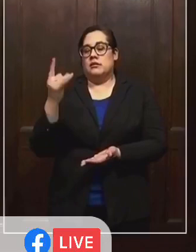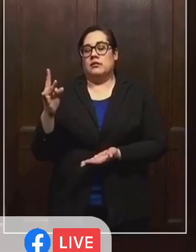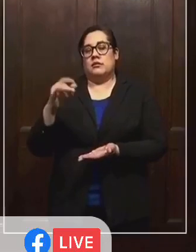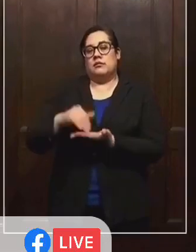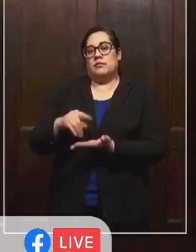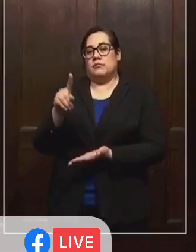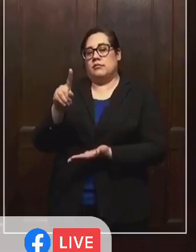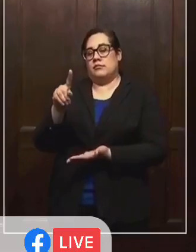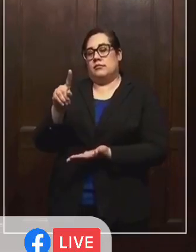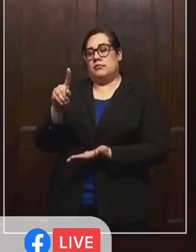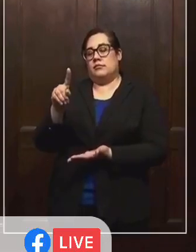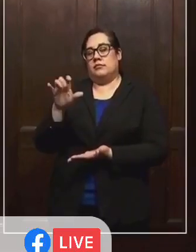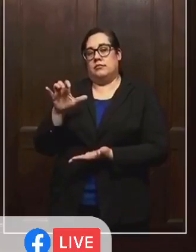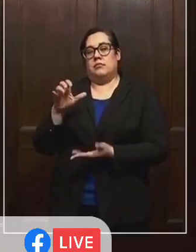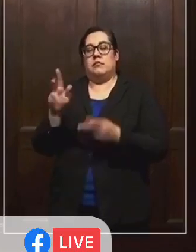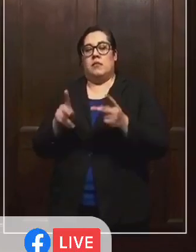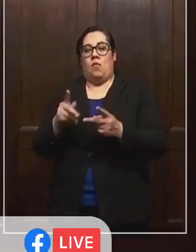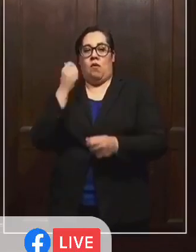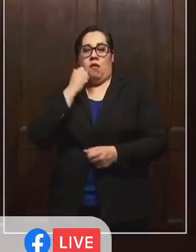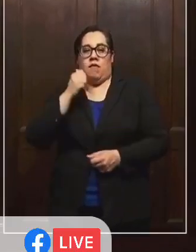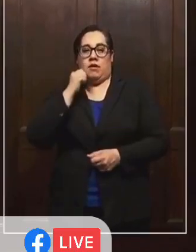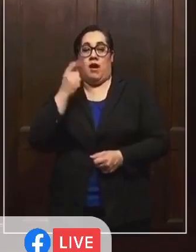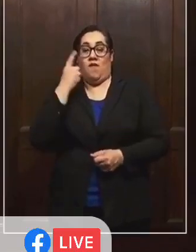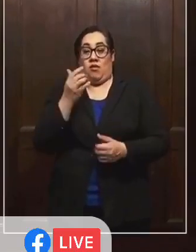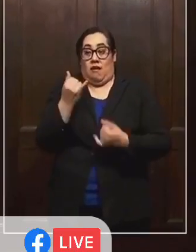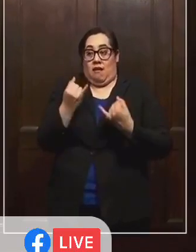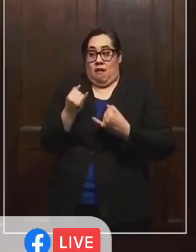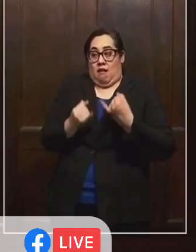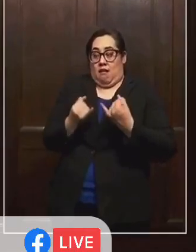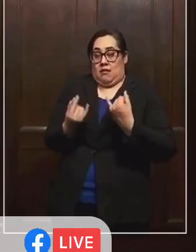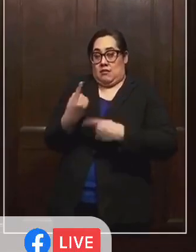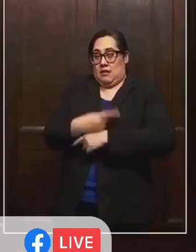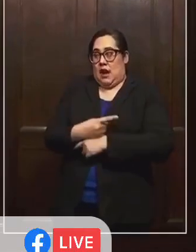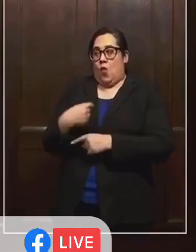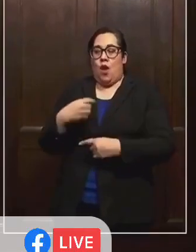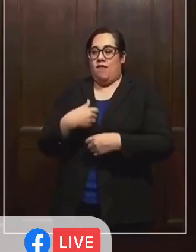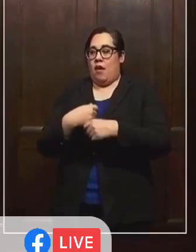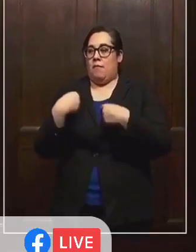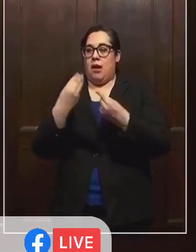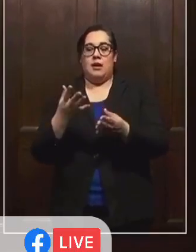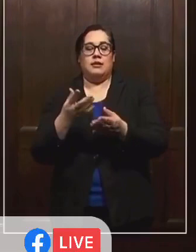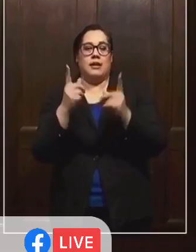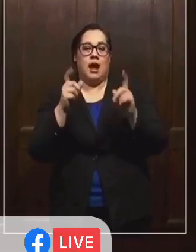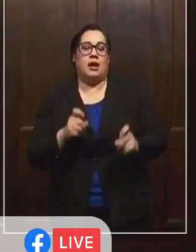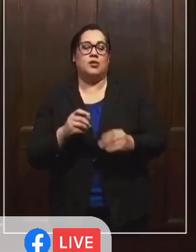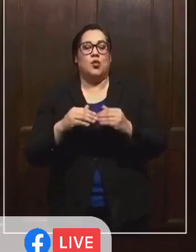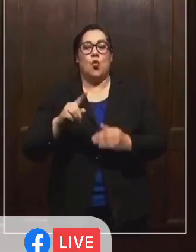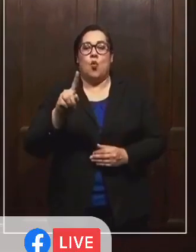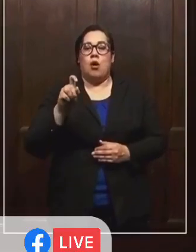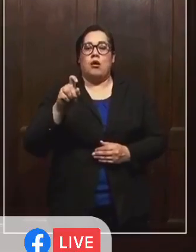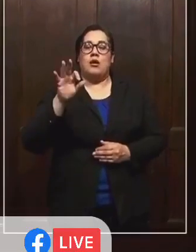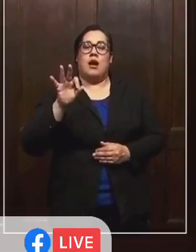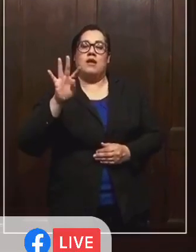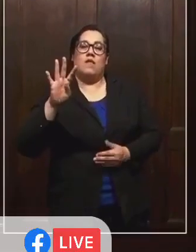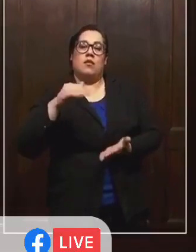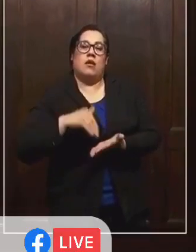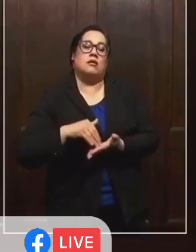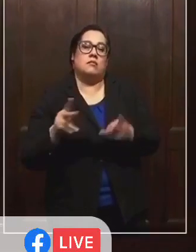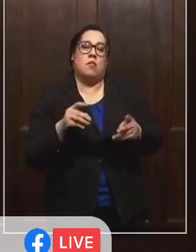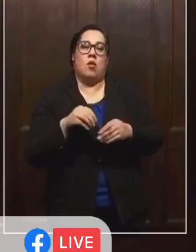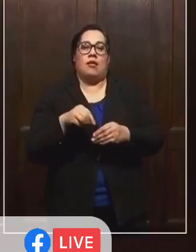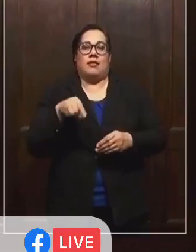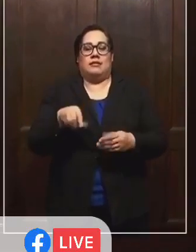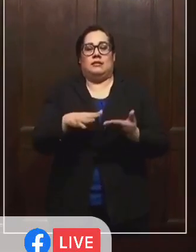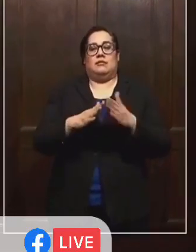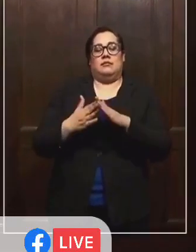Y para el final de hoy, habremos hecho pruebas a 194,000 personas en estos